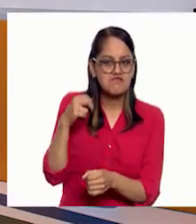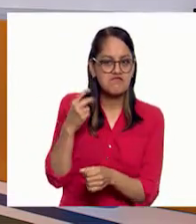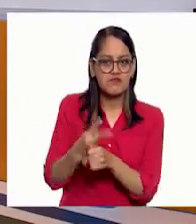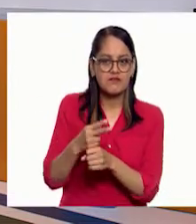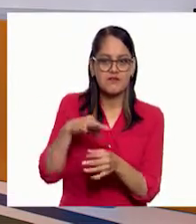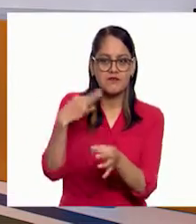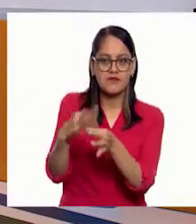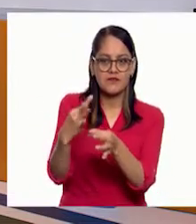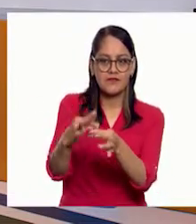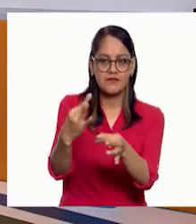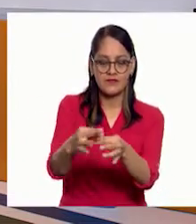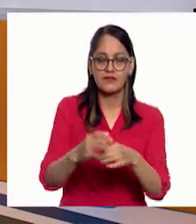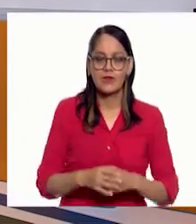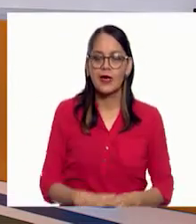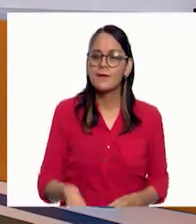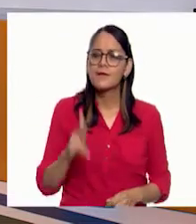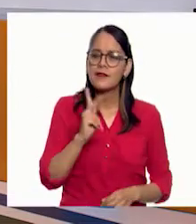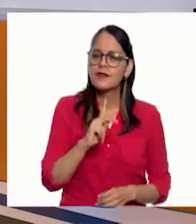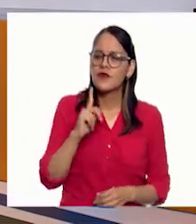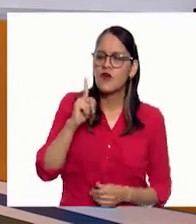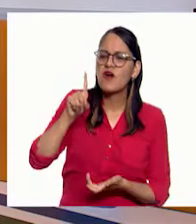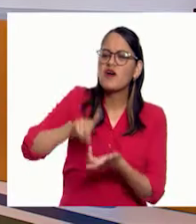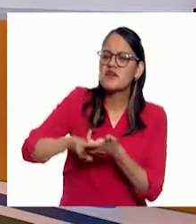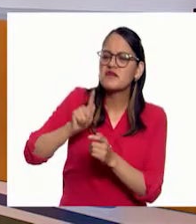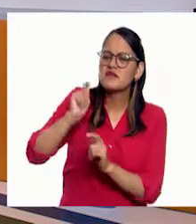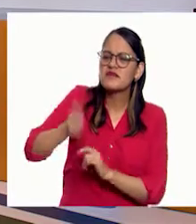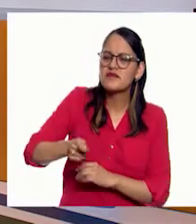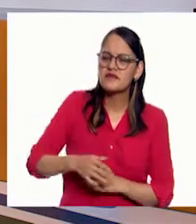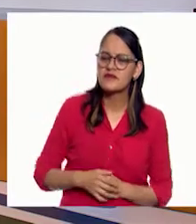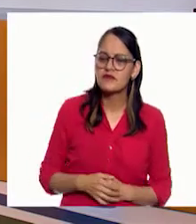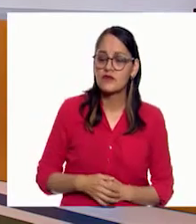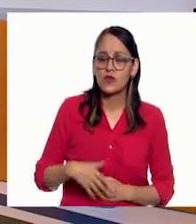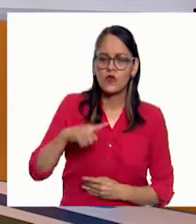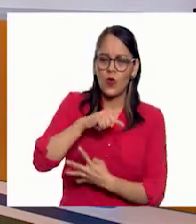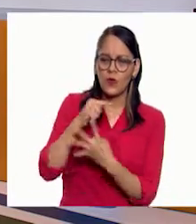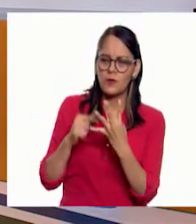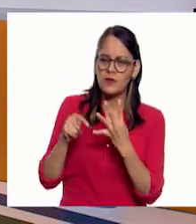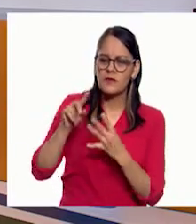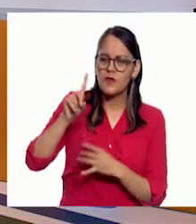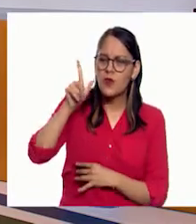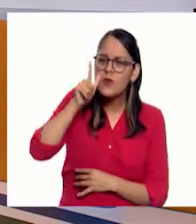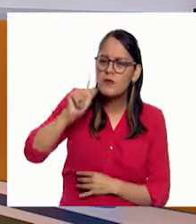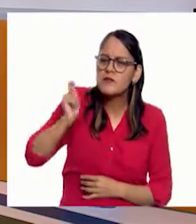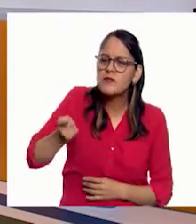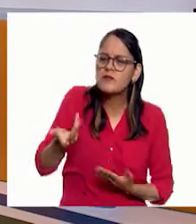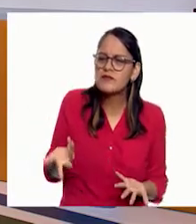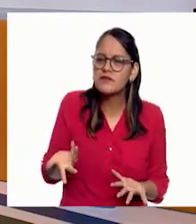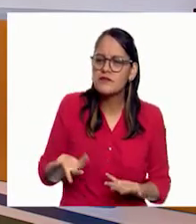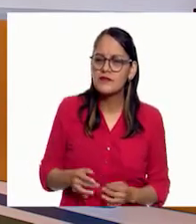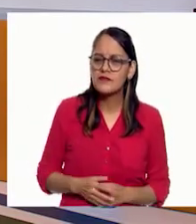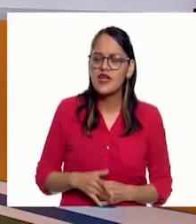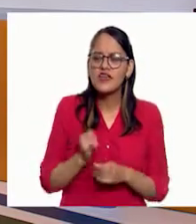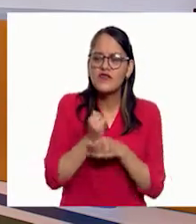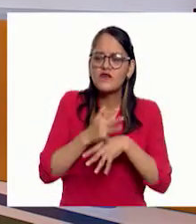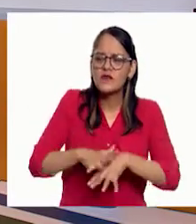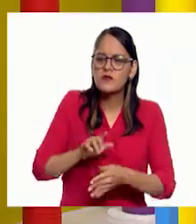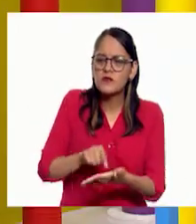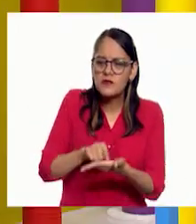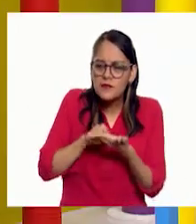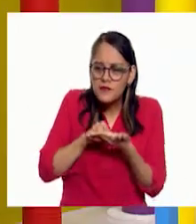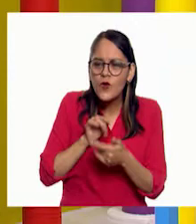Pero además de eso, ¿qué conocemos? ¿Qué datos ubicamos de la luna? ¿Qué información tenemos?